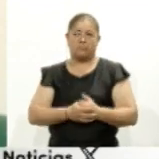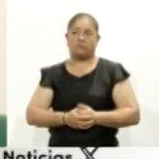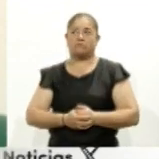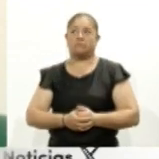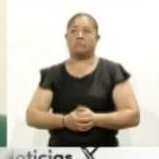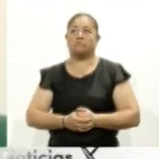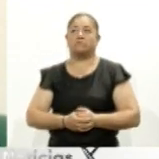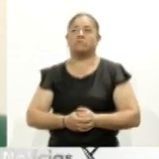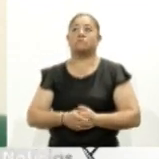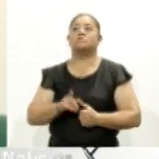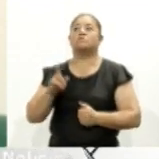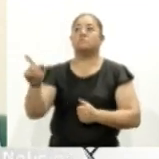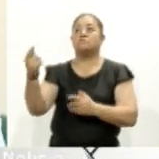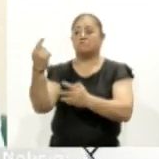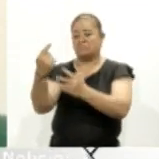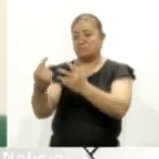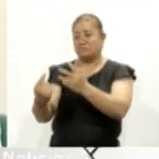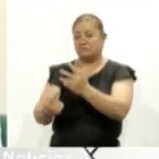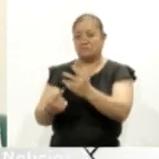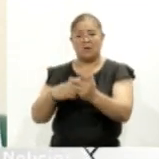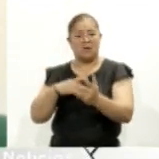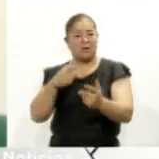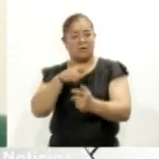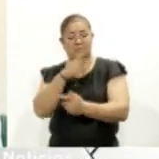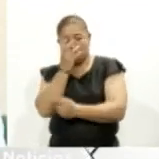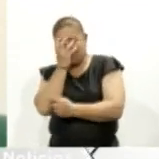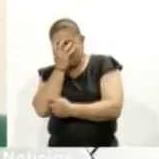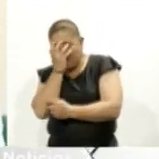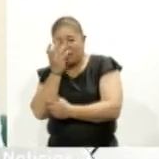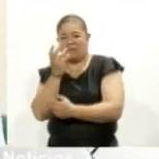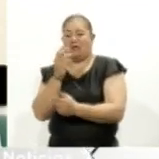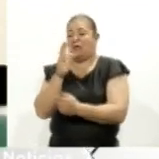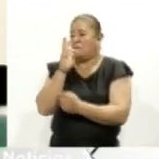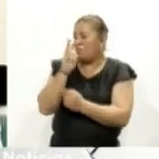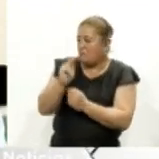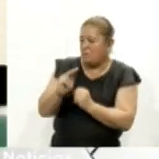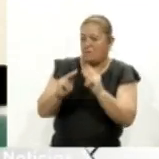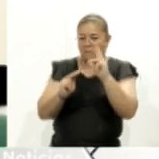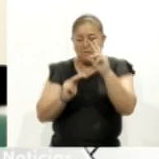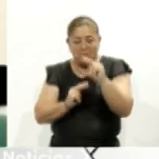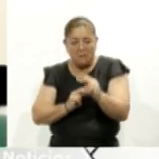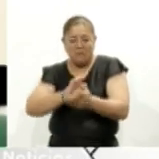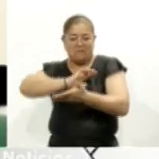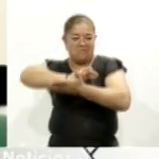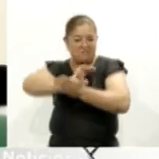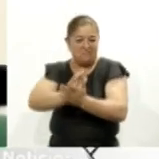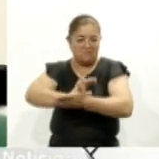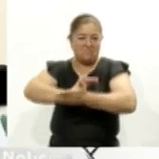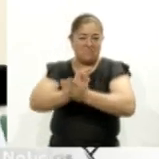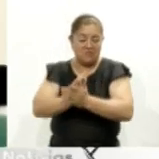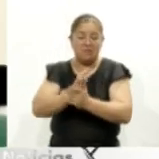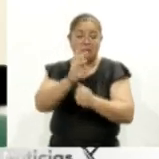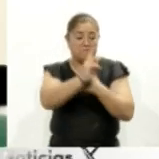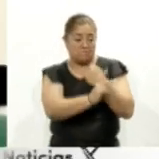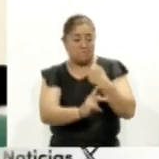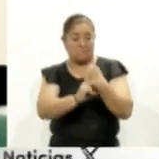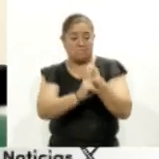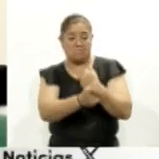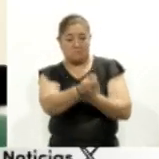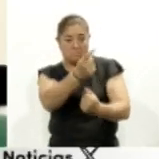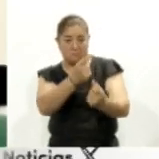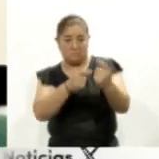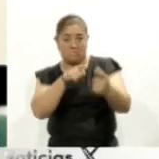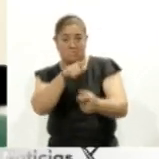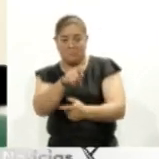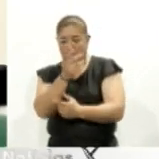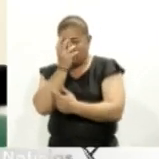falsas creencias en relación a eso, lo cual genera mucha vergüenza, mucho estigma, mucha discriminación, hay muchos países en los que las niñas menstruar es